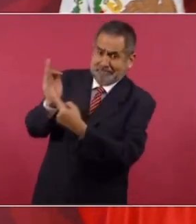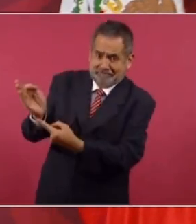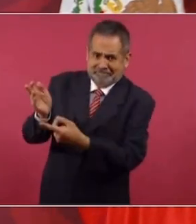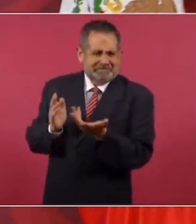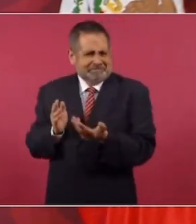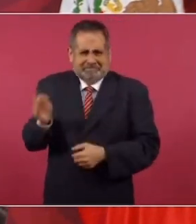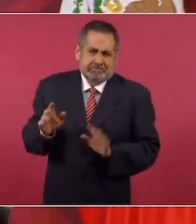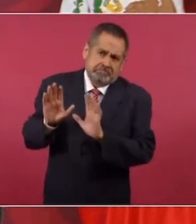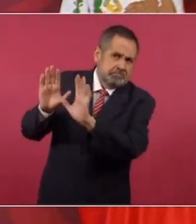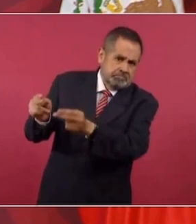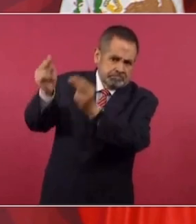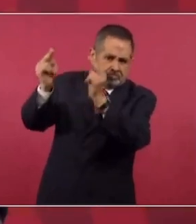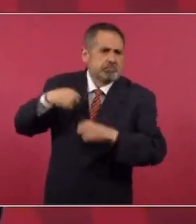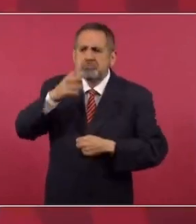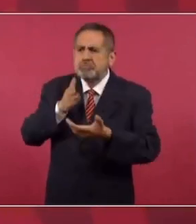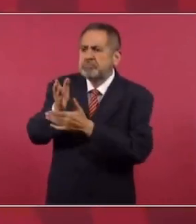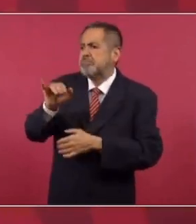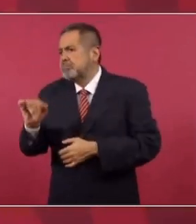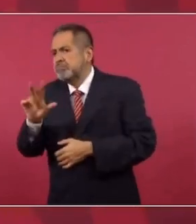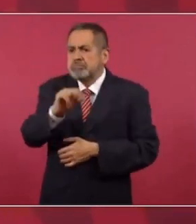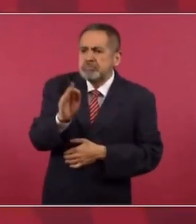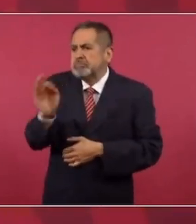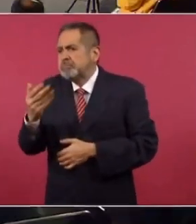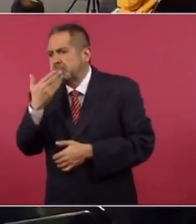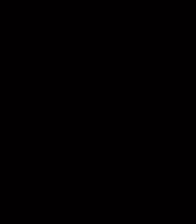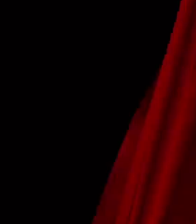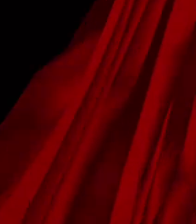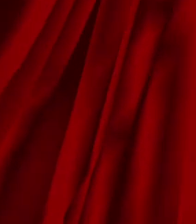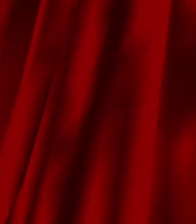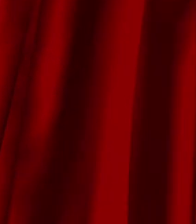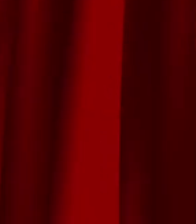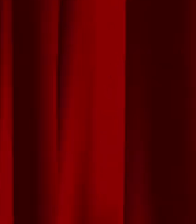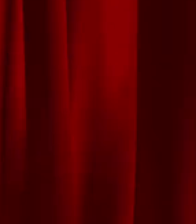autoridad extranjera. Esos son asuntos que corresponden a los pueblos.